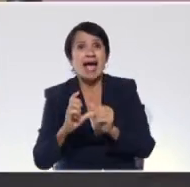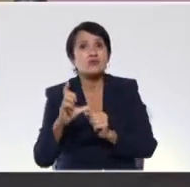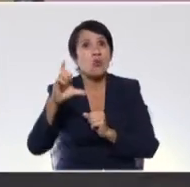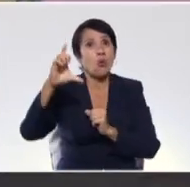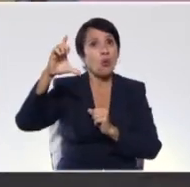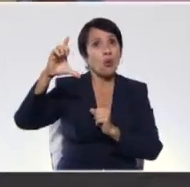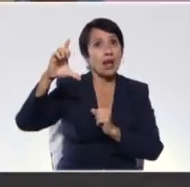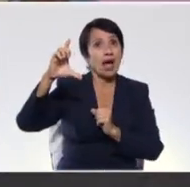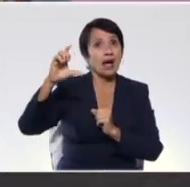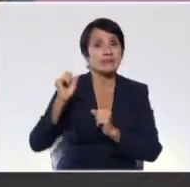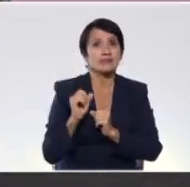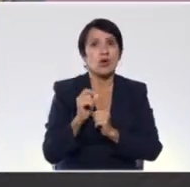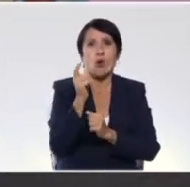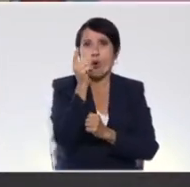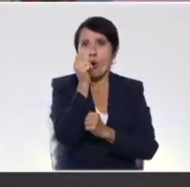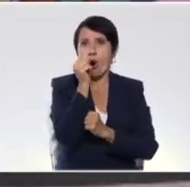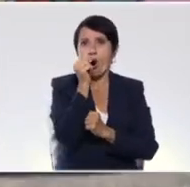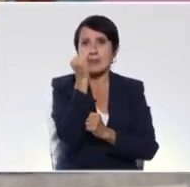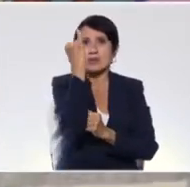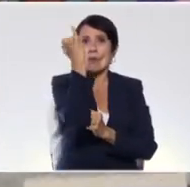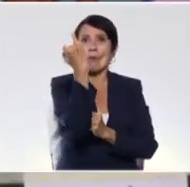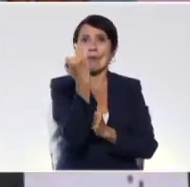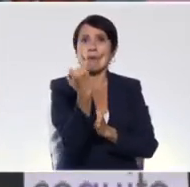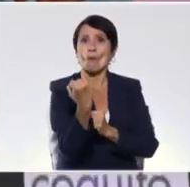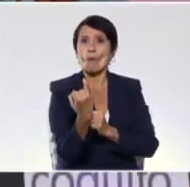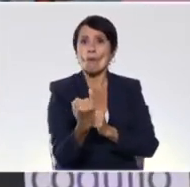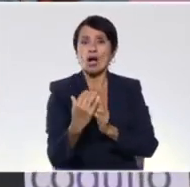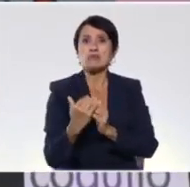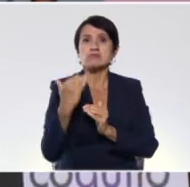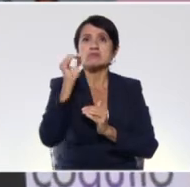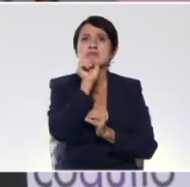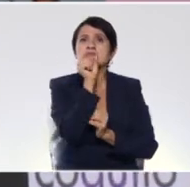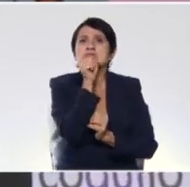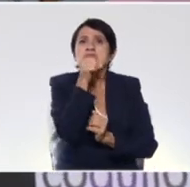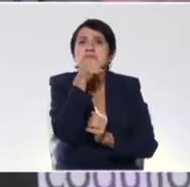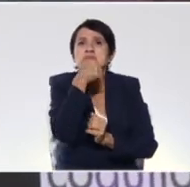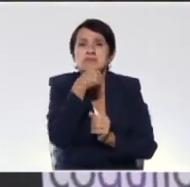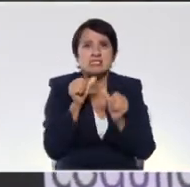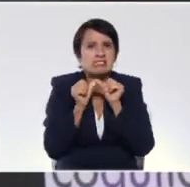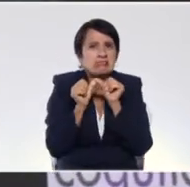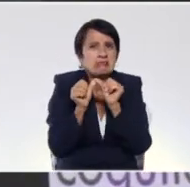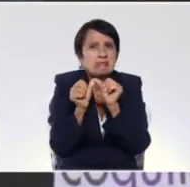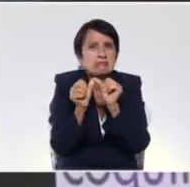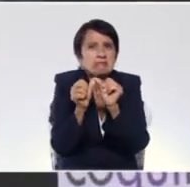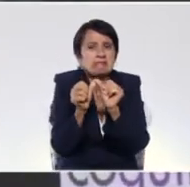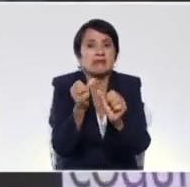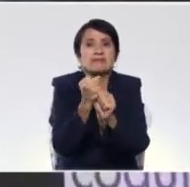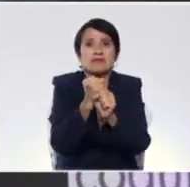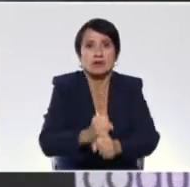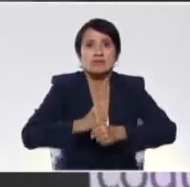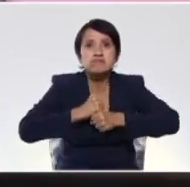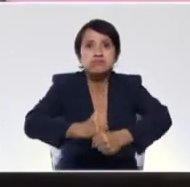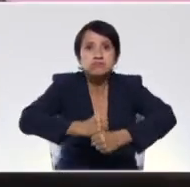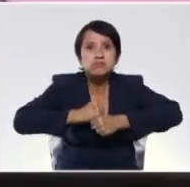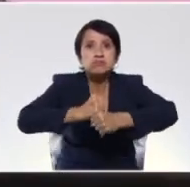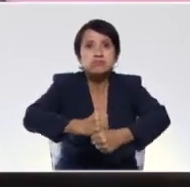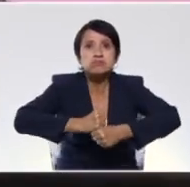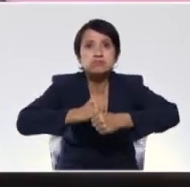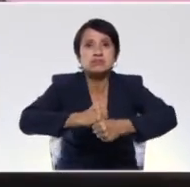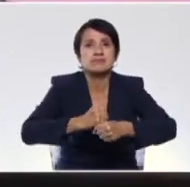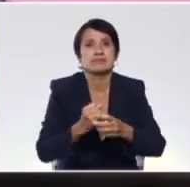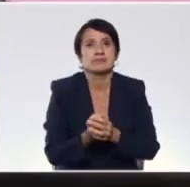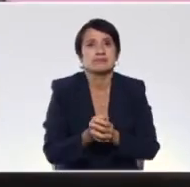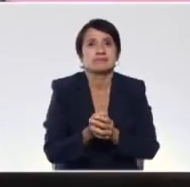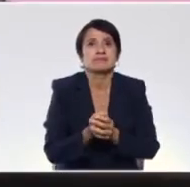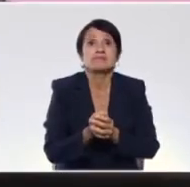Y aquí, un hombre delgado y alto, anciano y persistente, nos espera con su caballo. Ah,